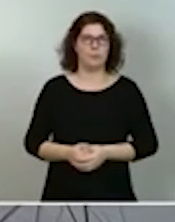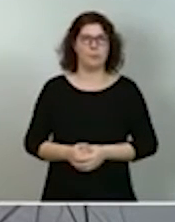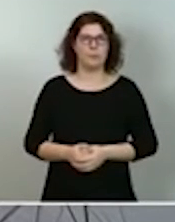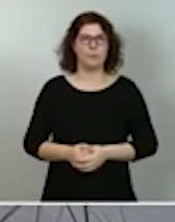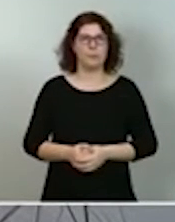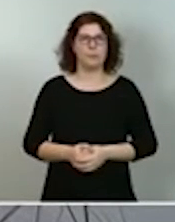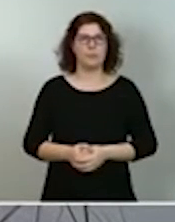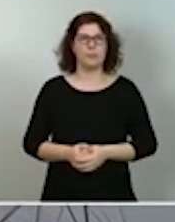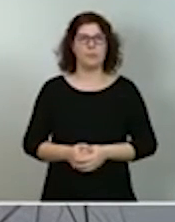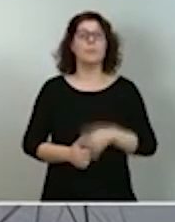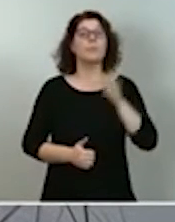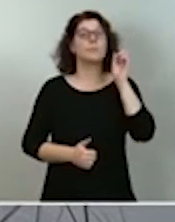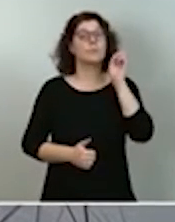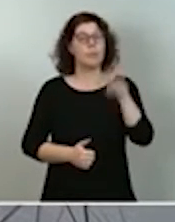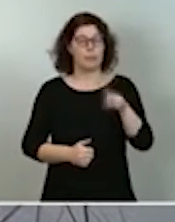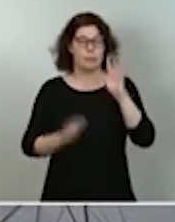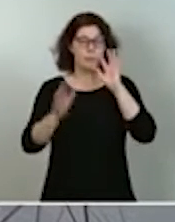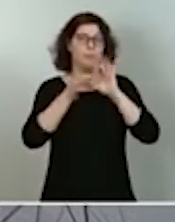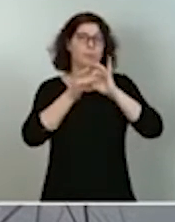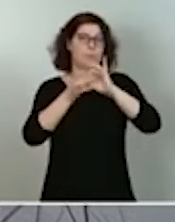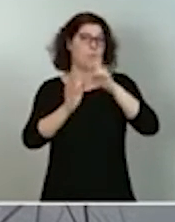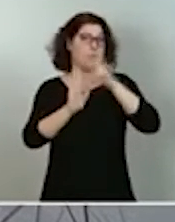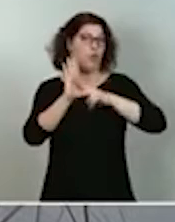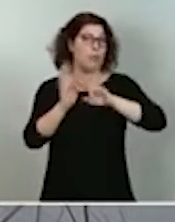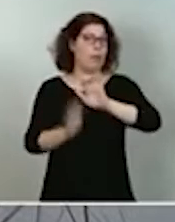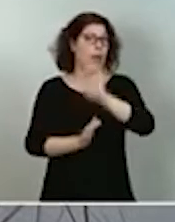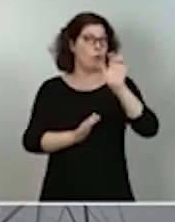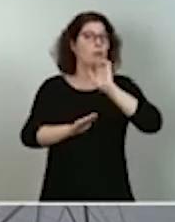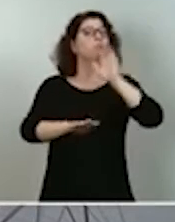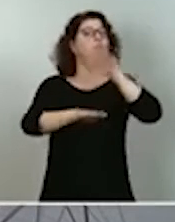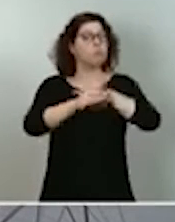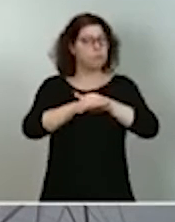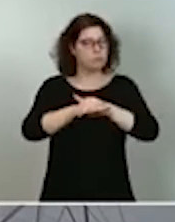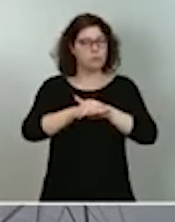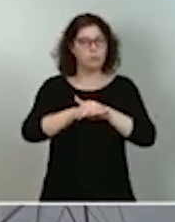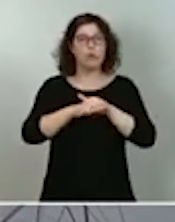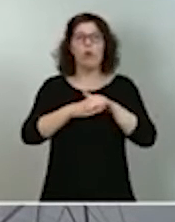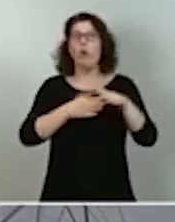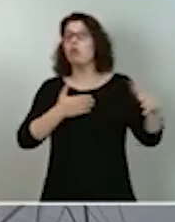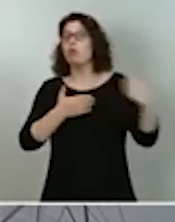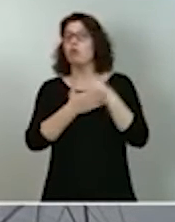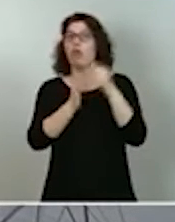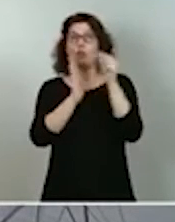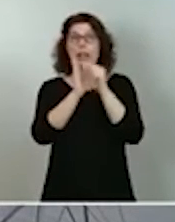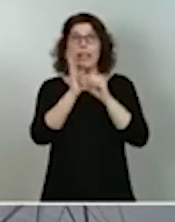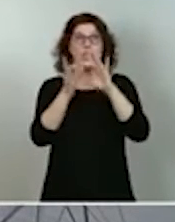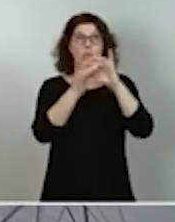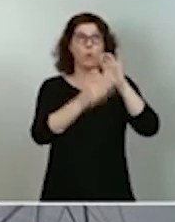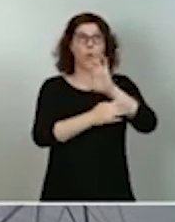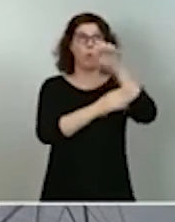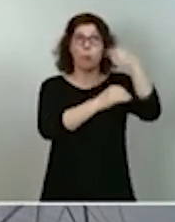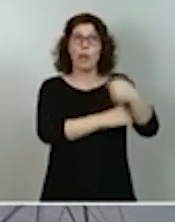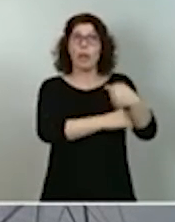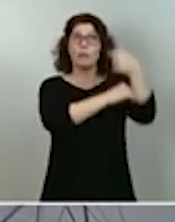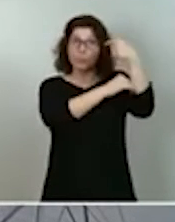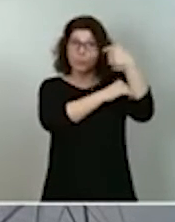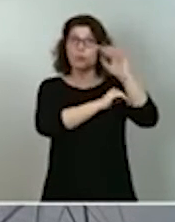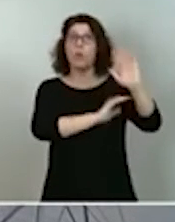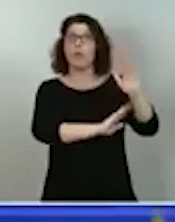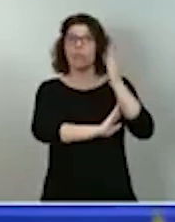dentro de la normativa europea, a todas y a cada una de las requisitorias que la propia Unión ponga en lo alto para poder